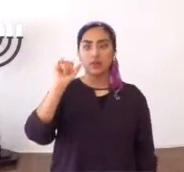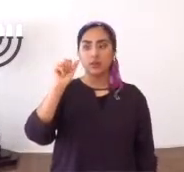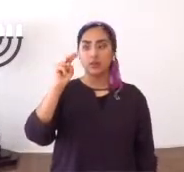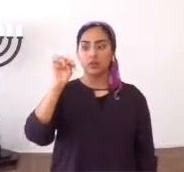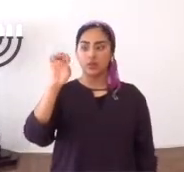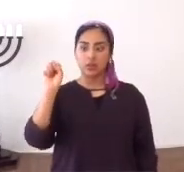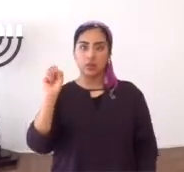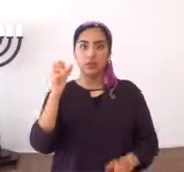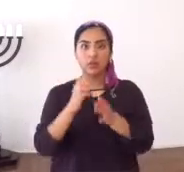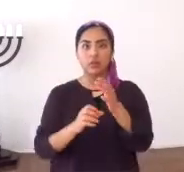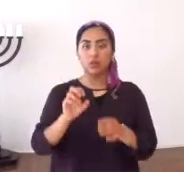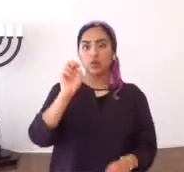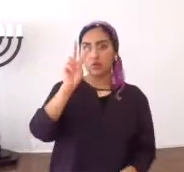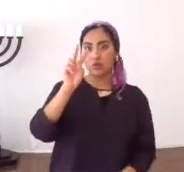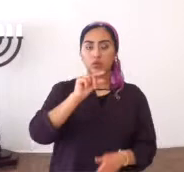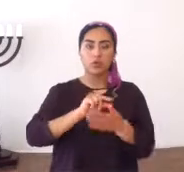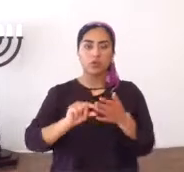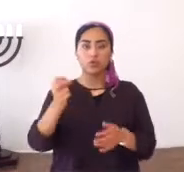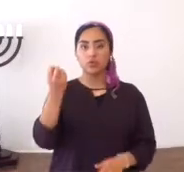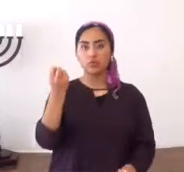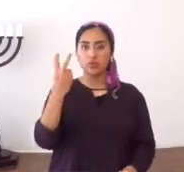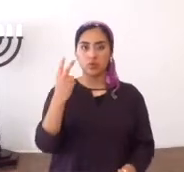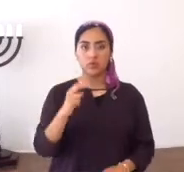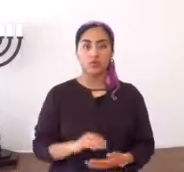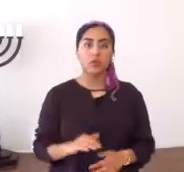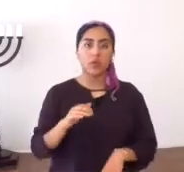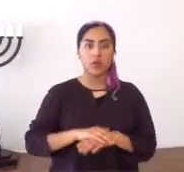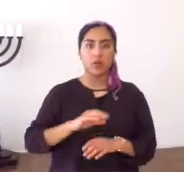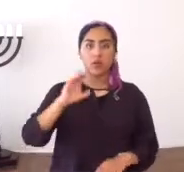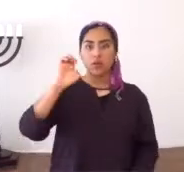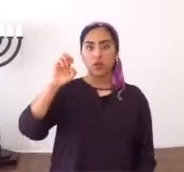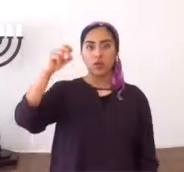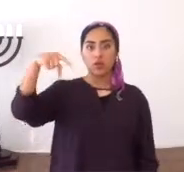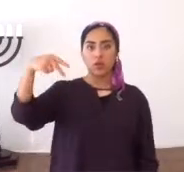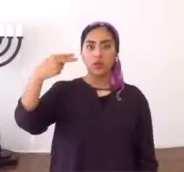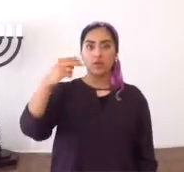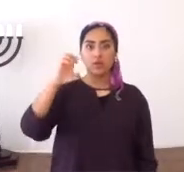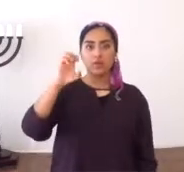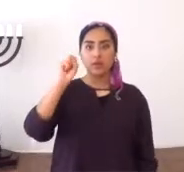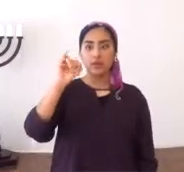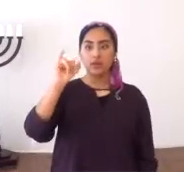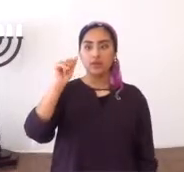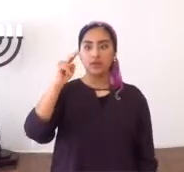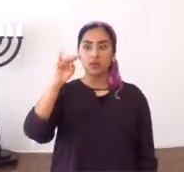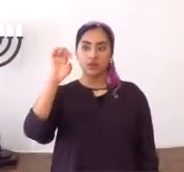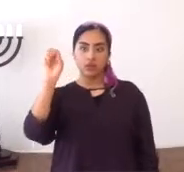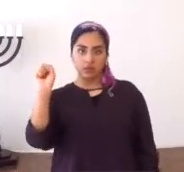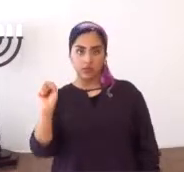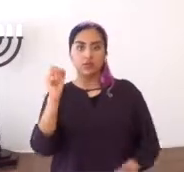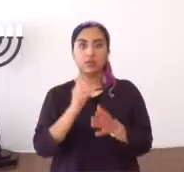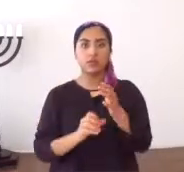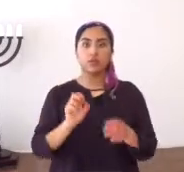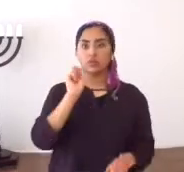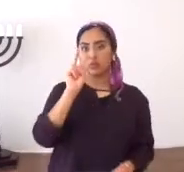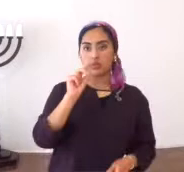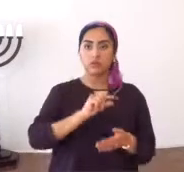por favor, ahí, Efesios, anótelo, Efesios 2, 12, en Efesios, 2, 12,